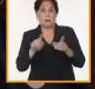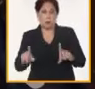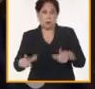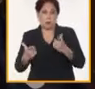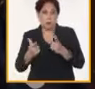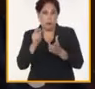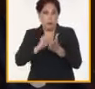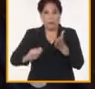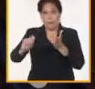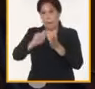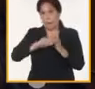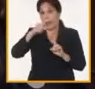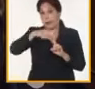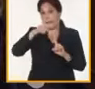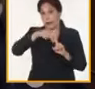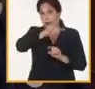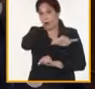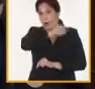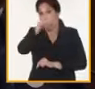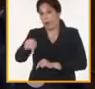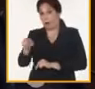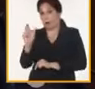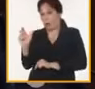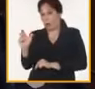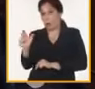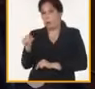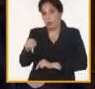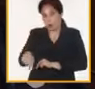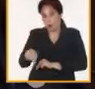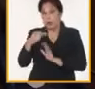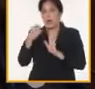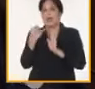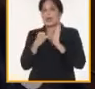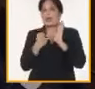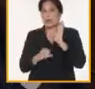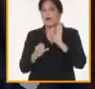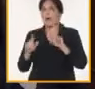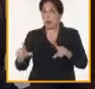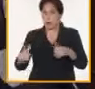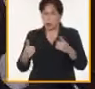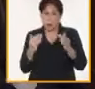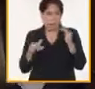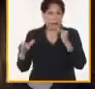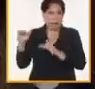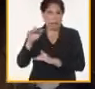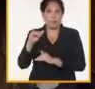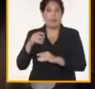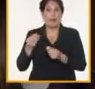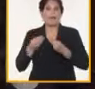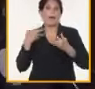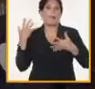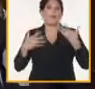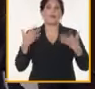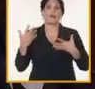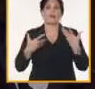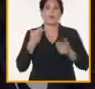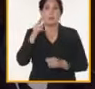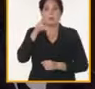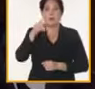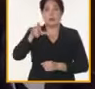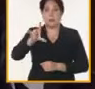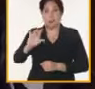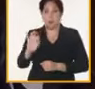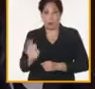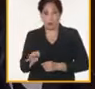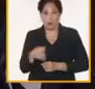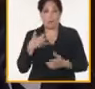técnico hasta la fecha y se sobre cumple un grupo de indicadores y con los compromisos y las motivaciones que tenemos para el 26 de julio